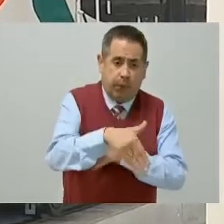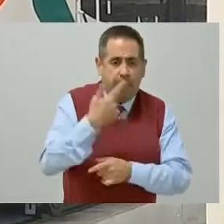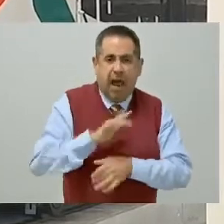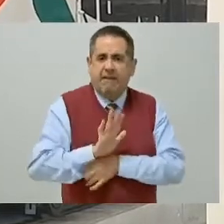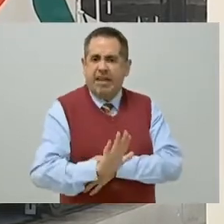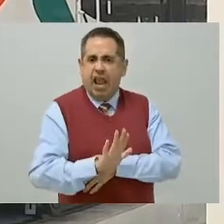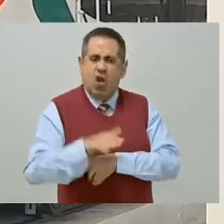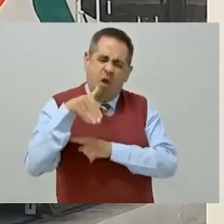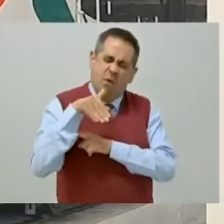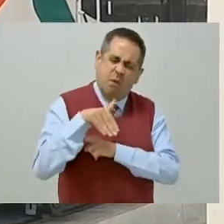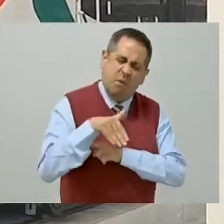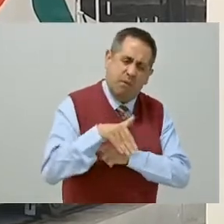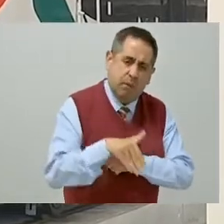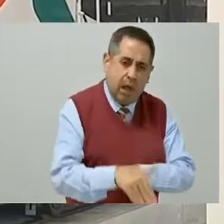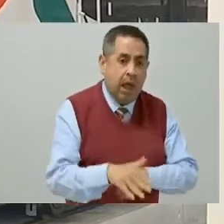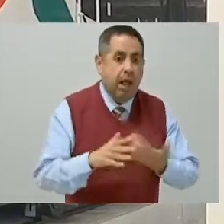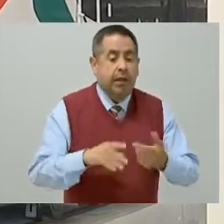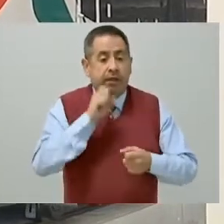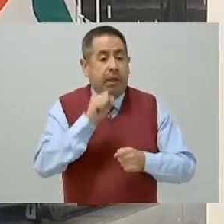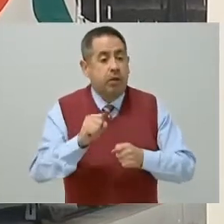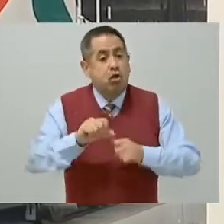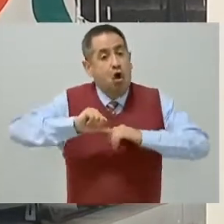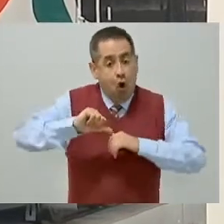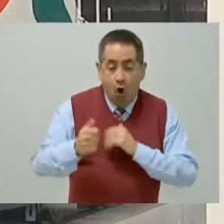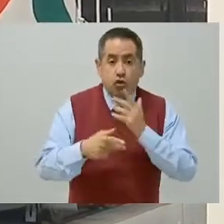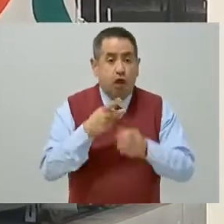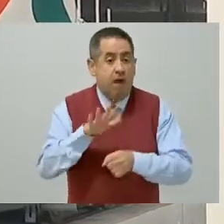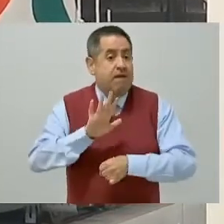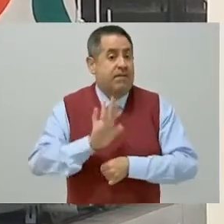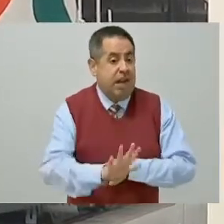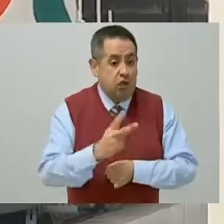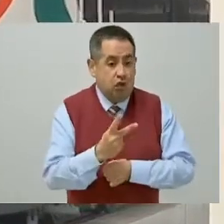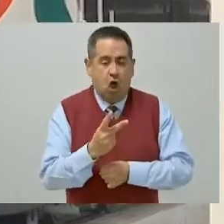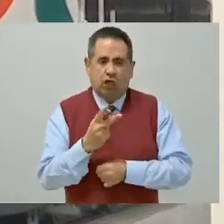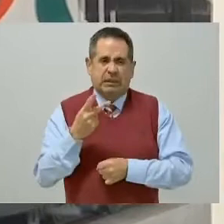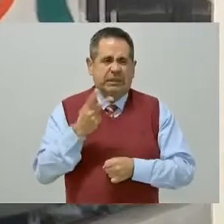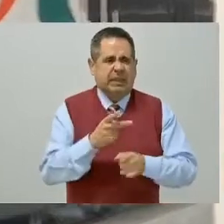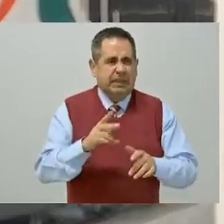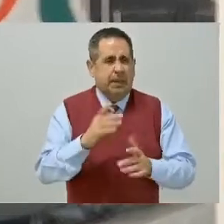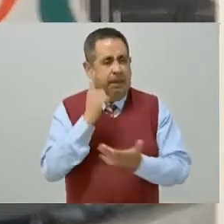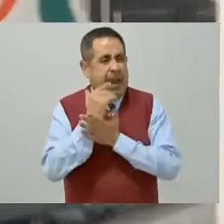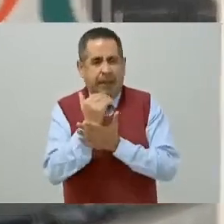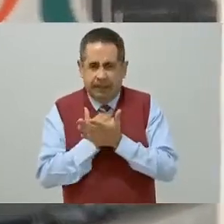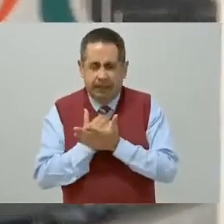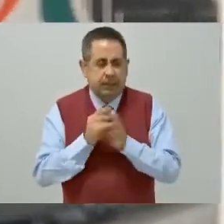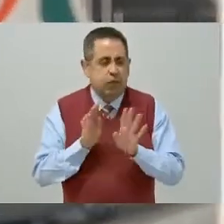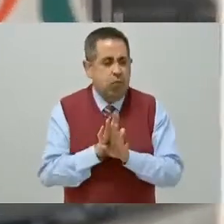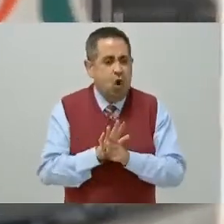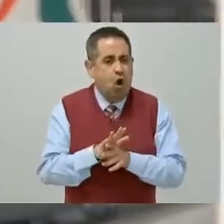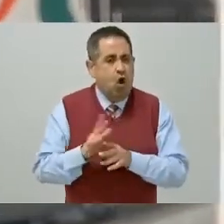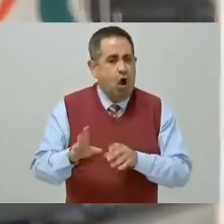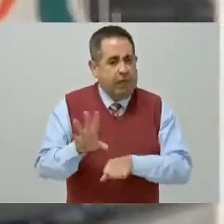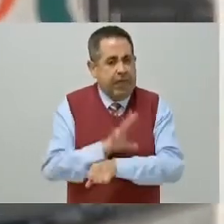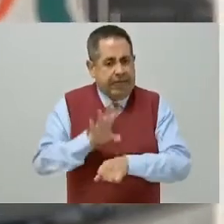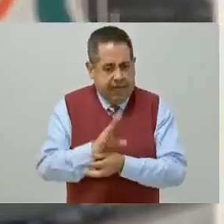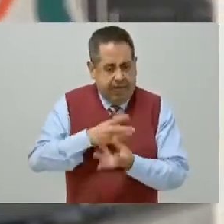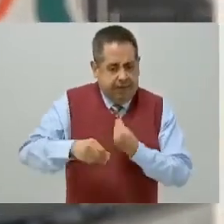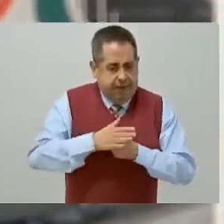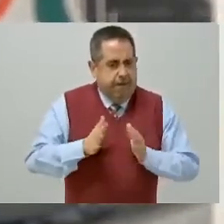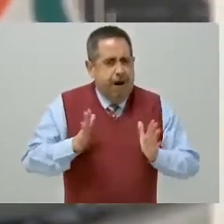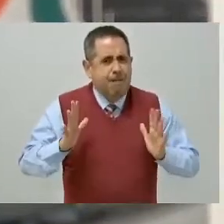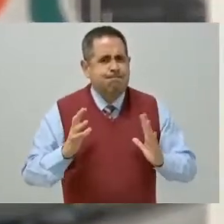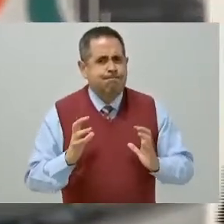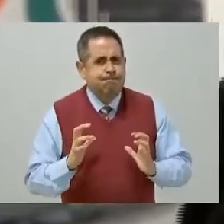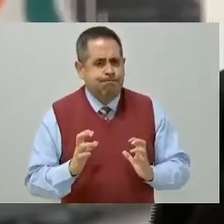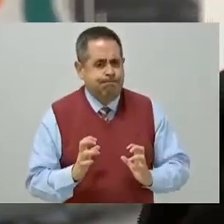sistema importante de un freno regenerativo que reduce el consumo, va produciendo su propia energía, 30